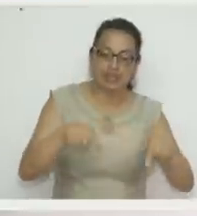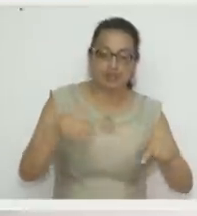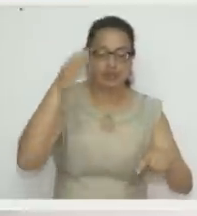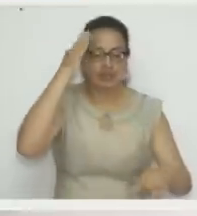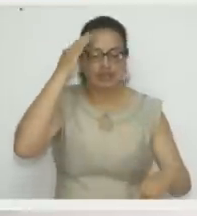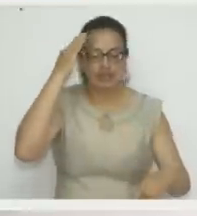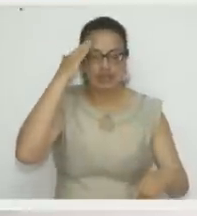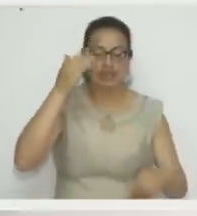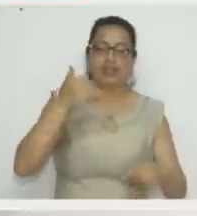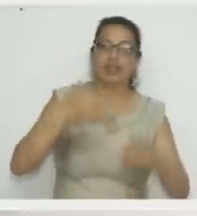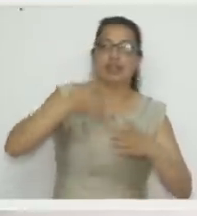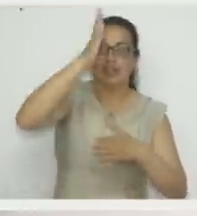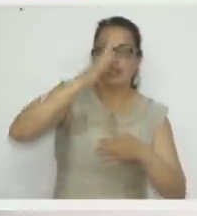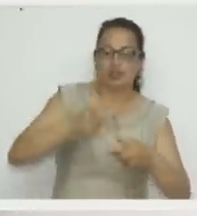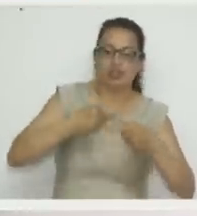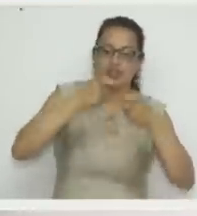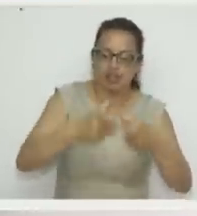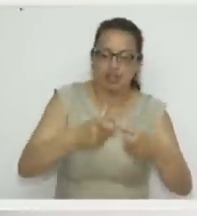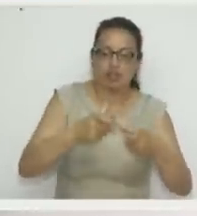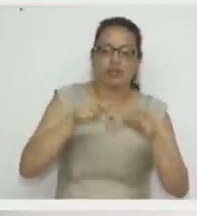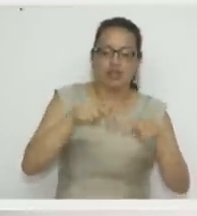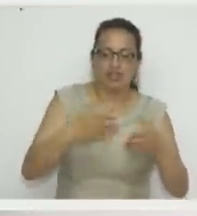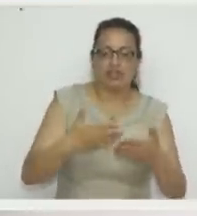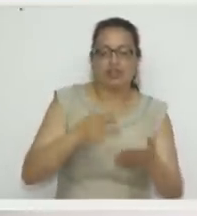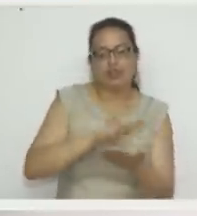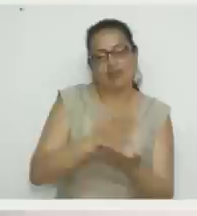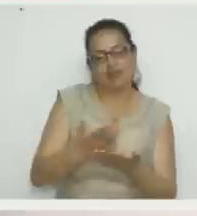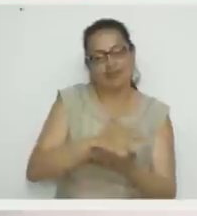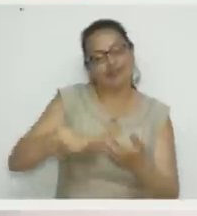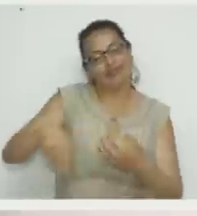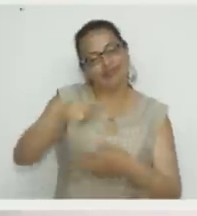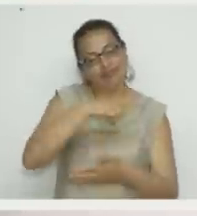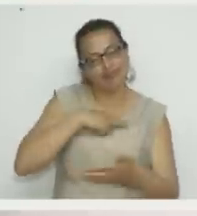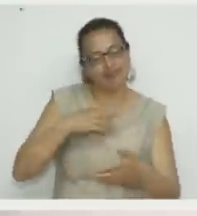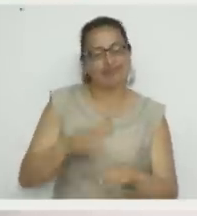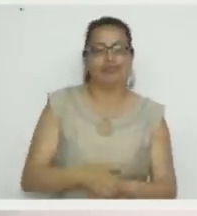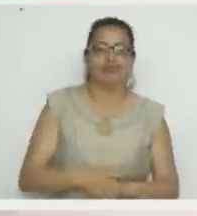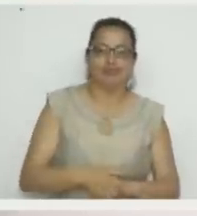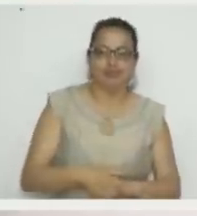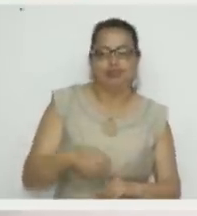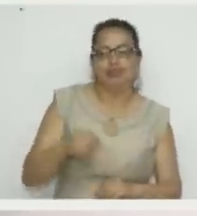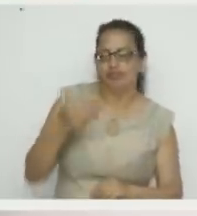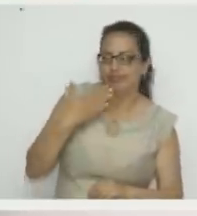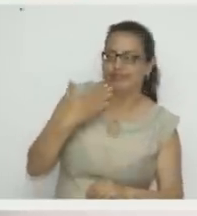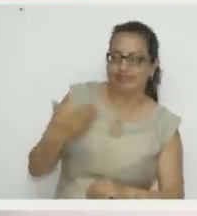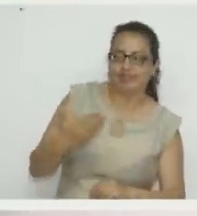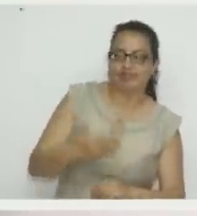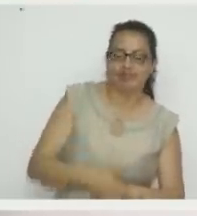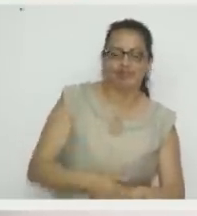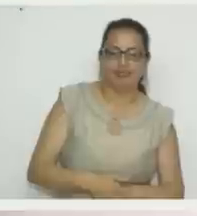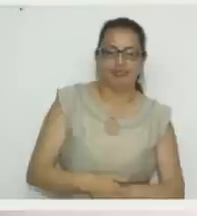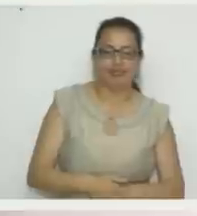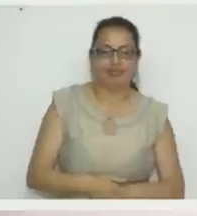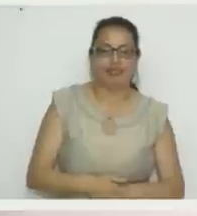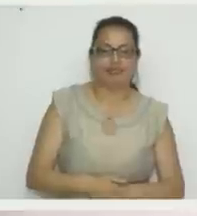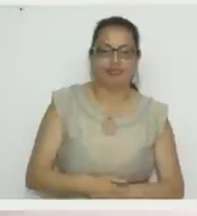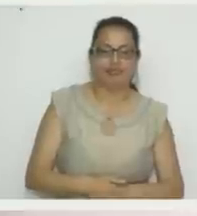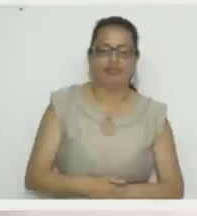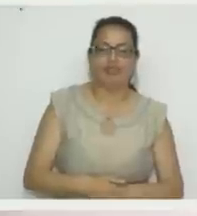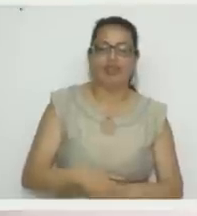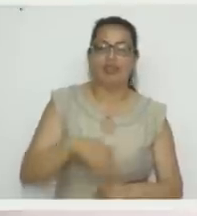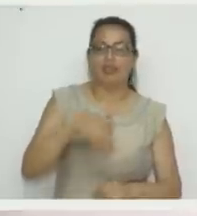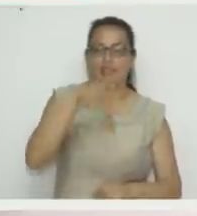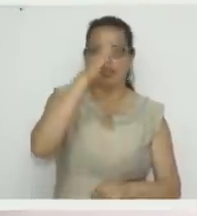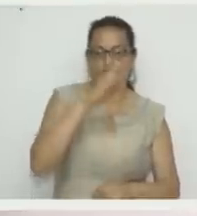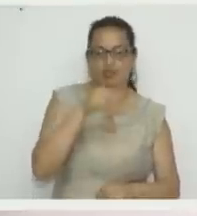le dio, ella nos da un pedacito de dolor. Muchas gracias. Sí, señora. la bendiga.